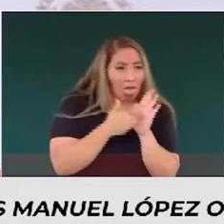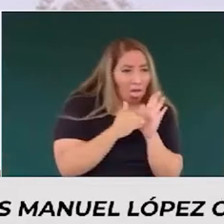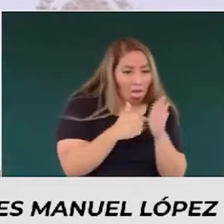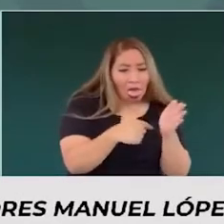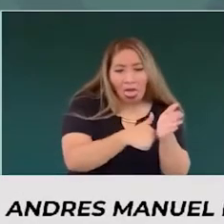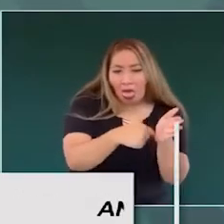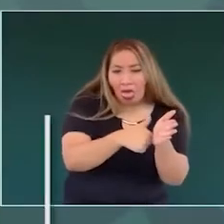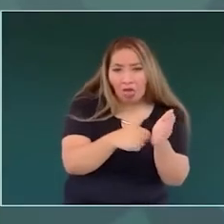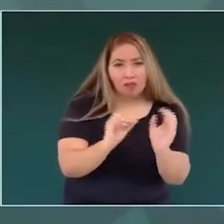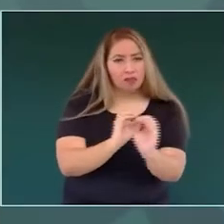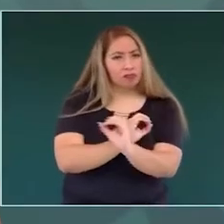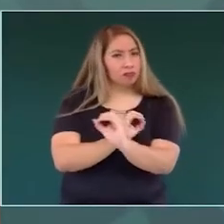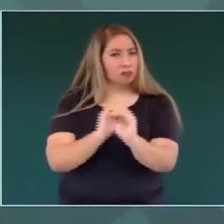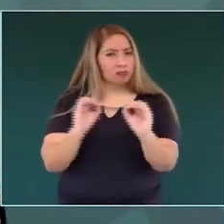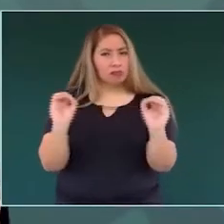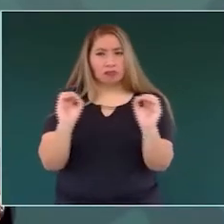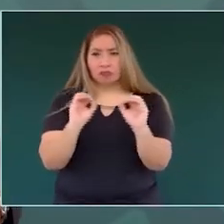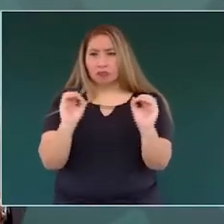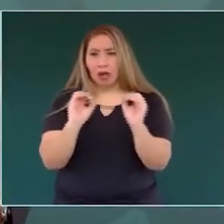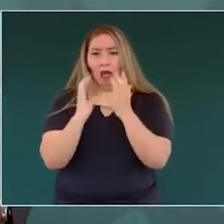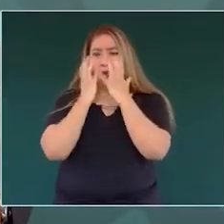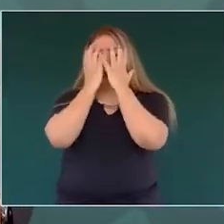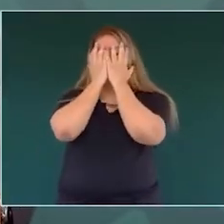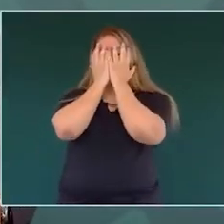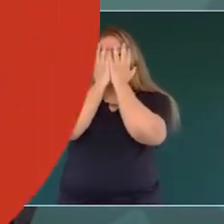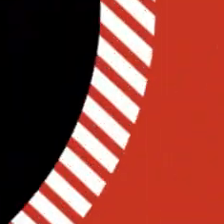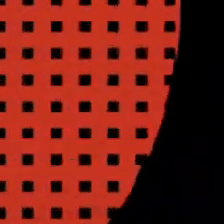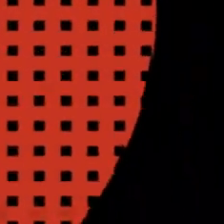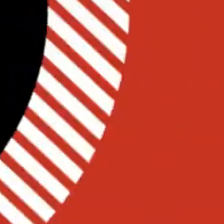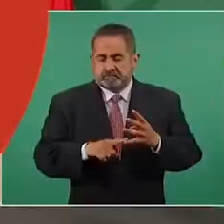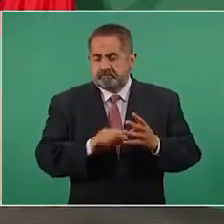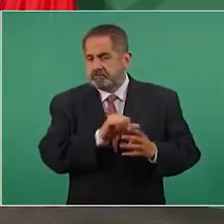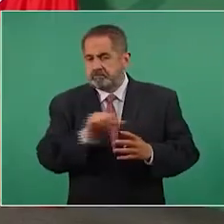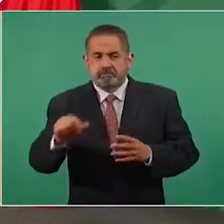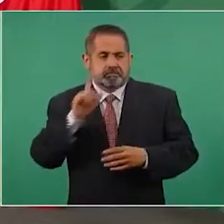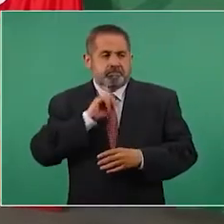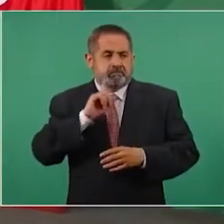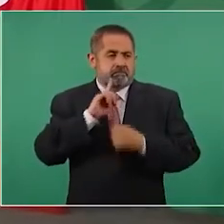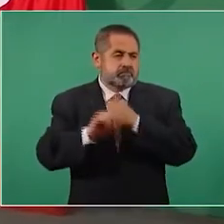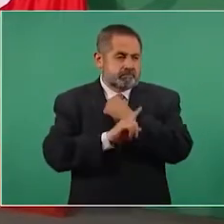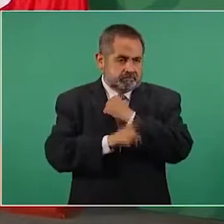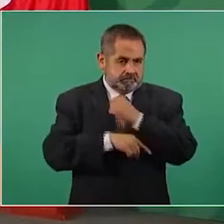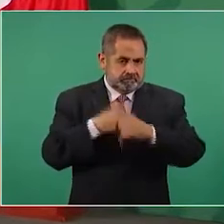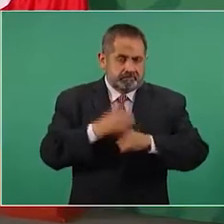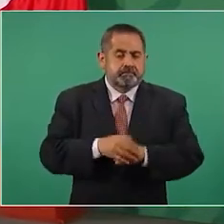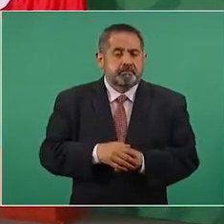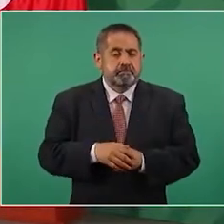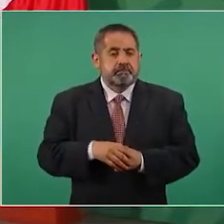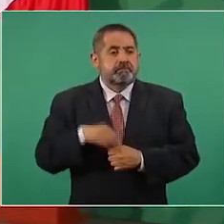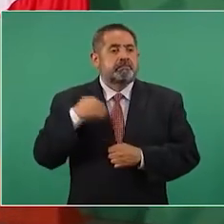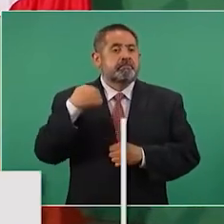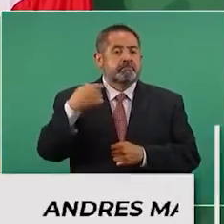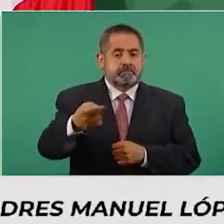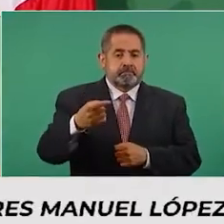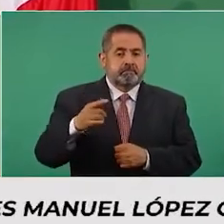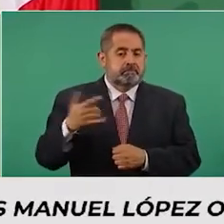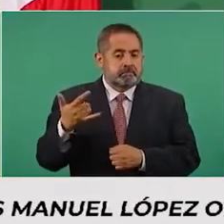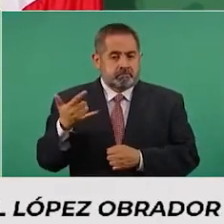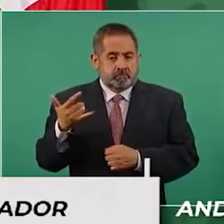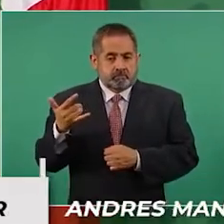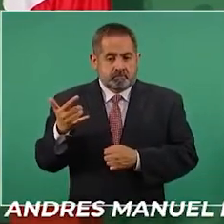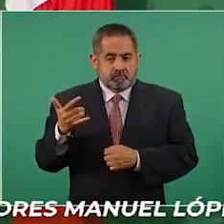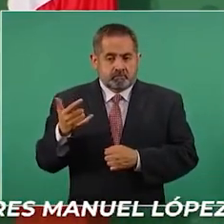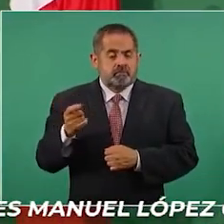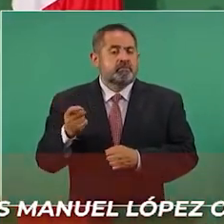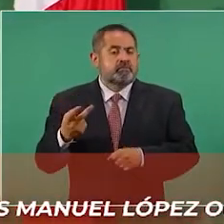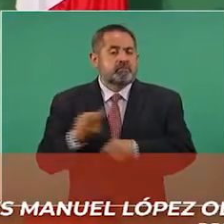ni nada de que avergonzarnos. Para julio vamos a comenzar